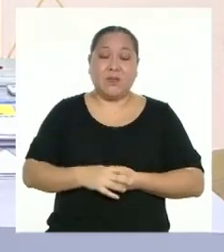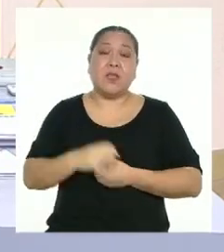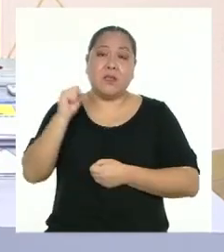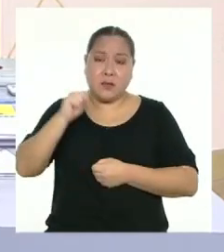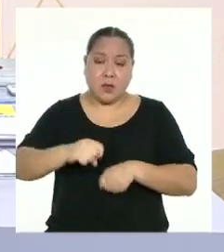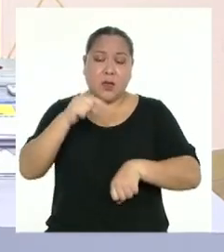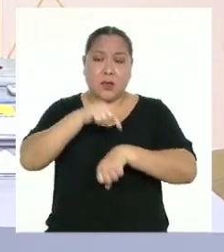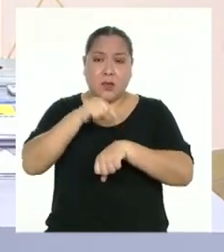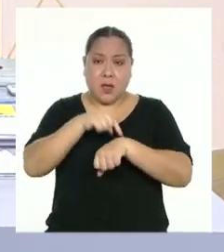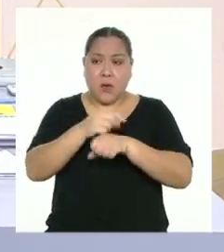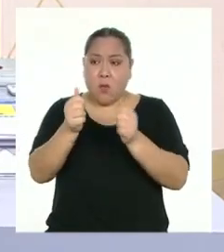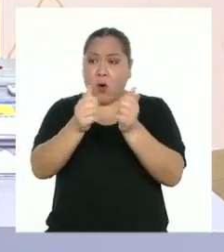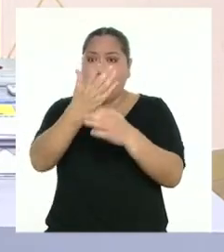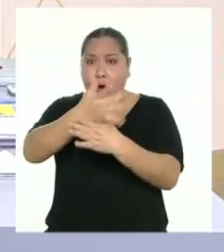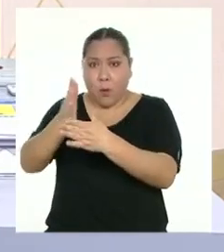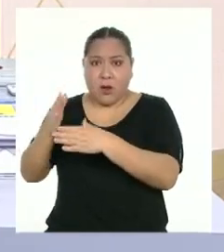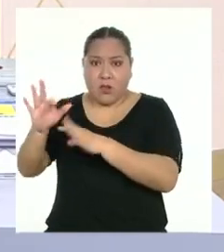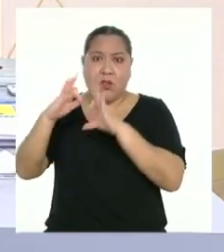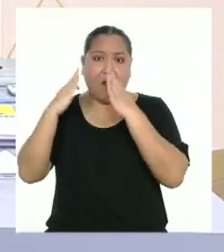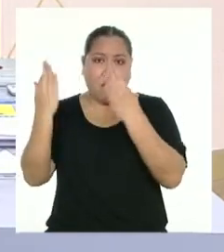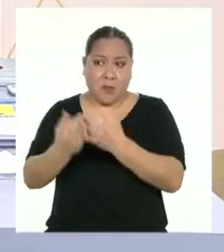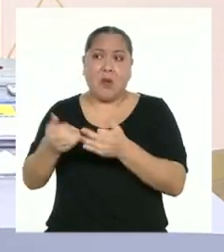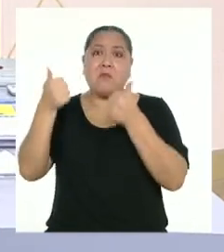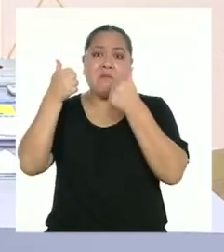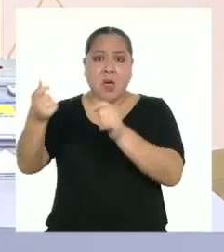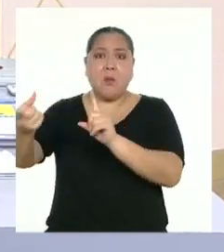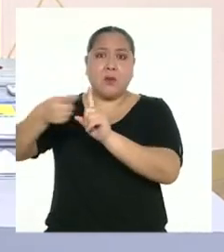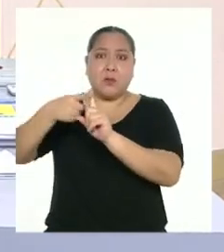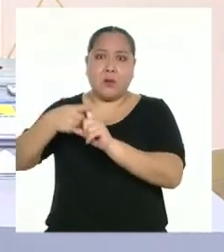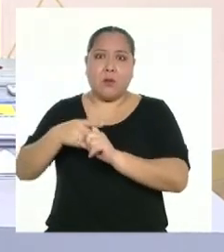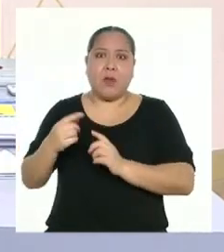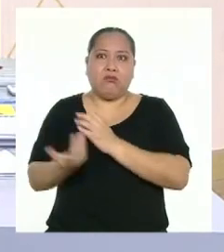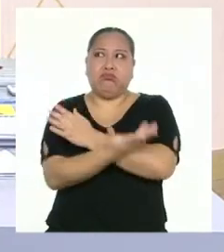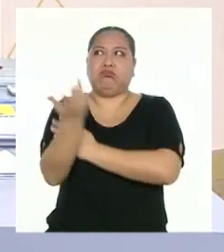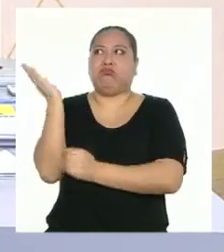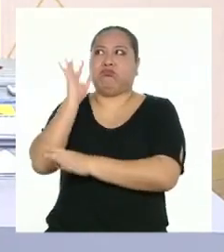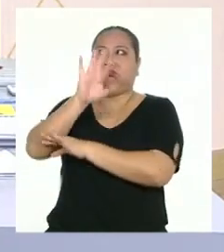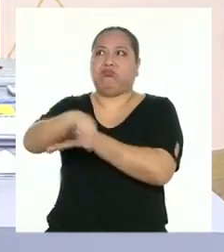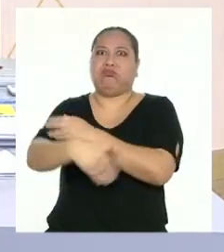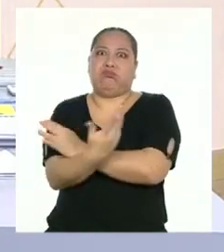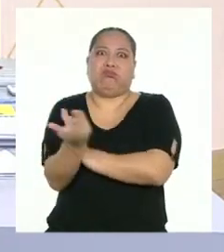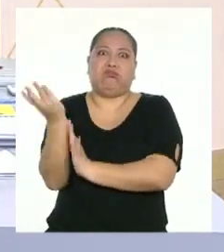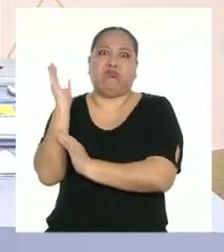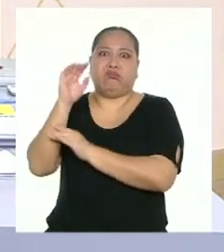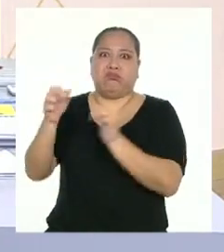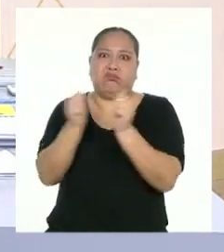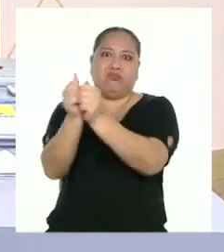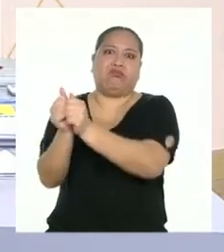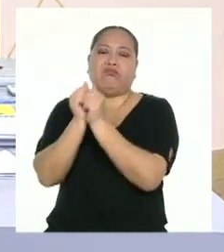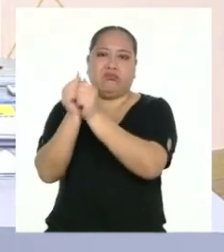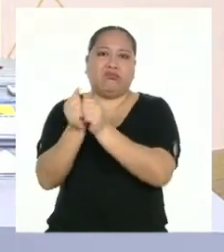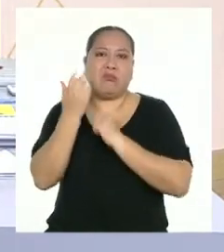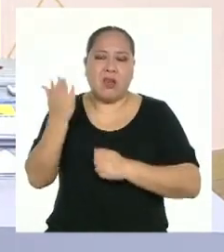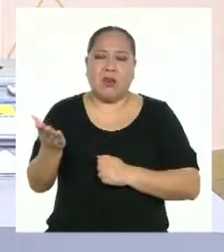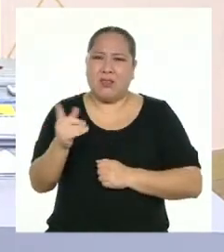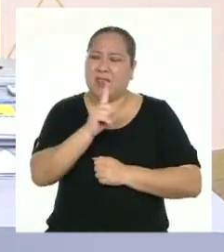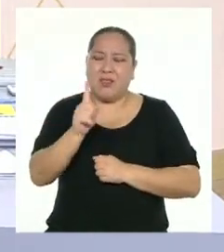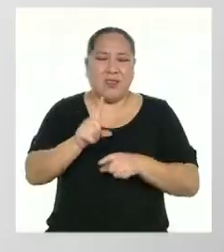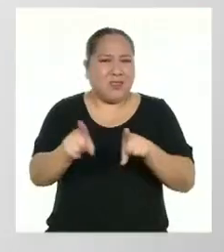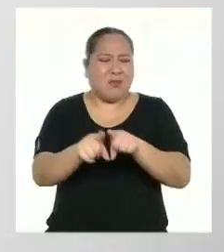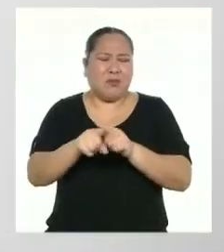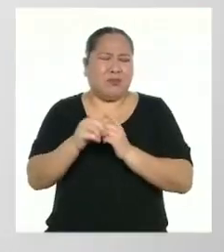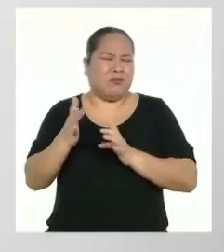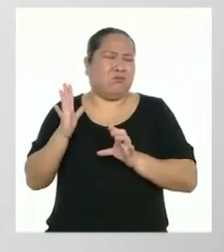en familia es positivo, esto no quiere decir que tengamos que pasar todo el tiempo juntos, pues eso también podría saturarnos.